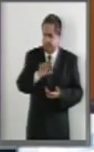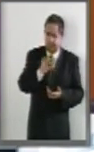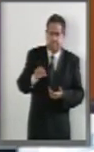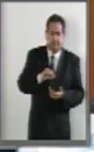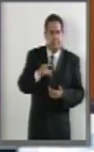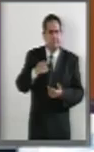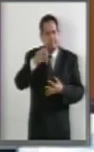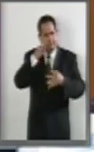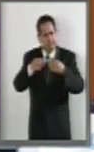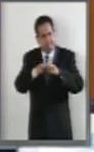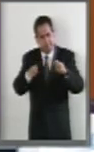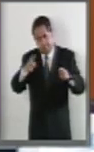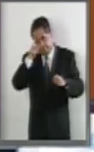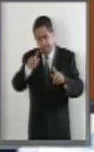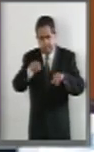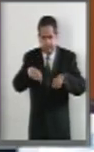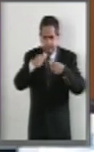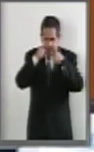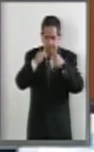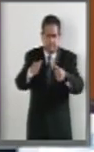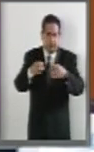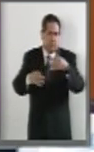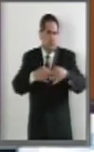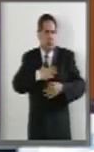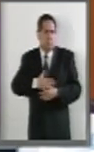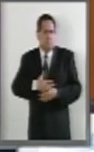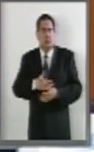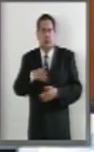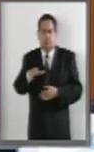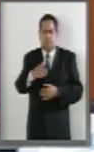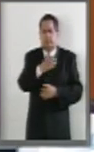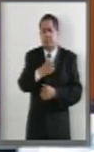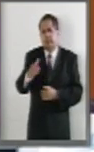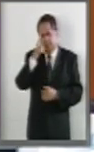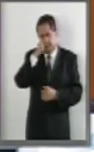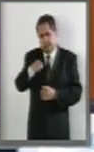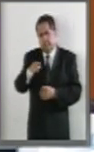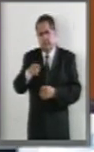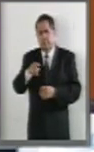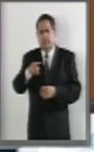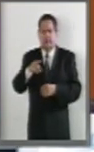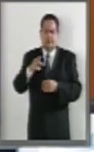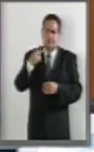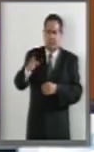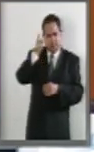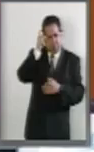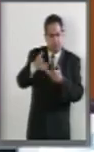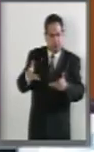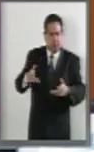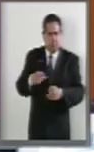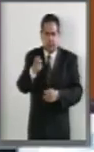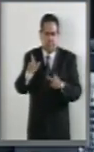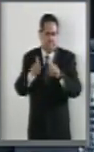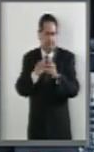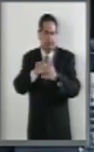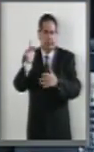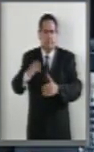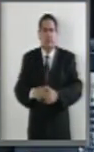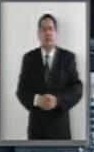unitarios para que haya una justicia real en el campo, especialmente en la propiedad social. Es cuanto, Presidente.